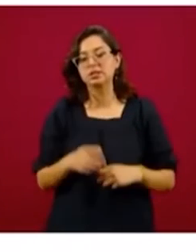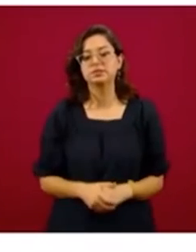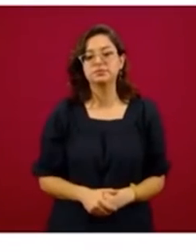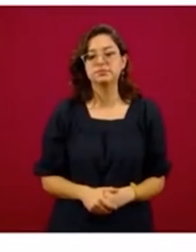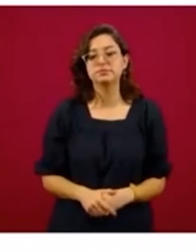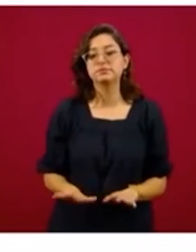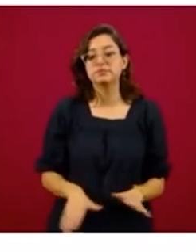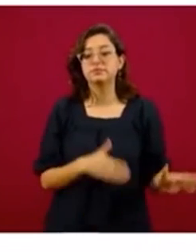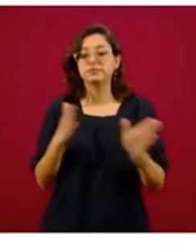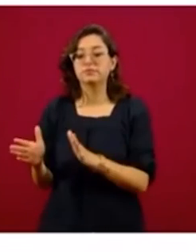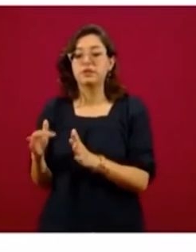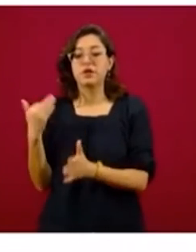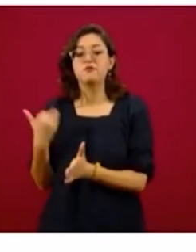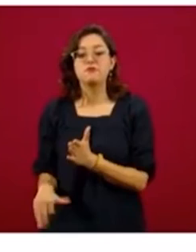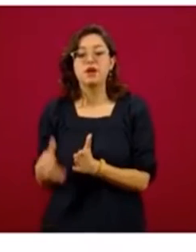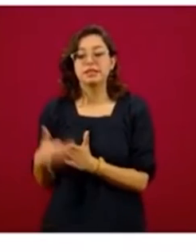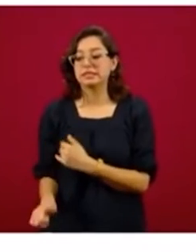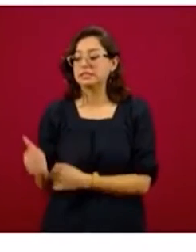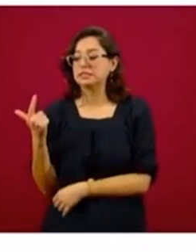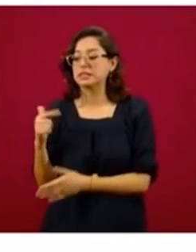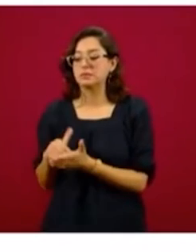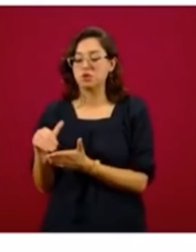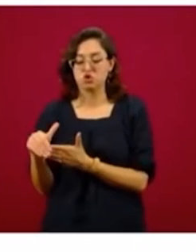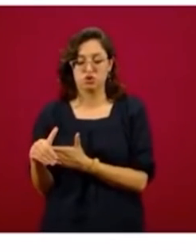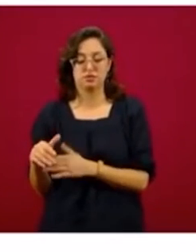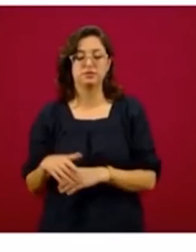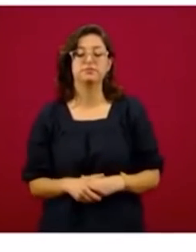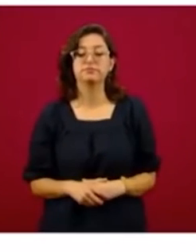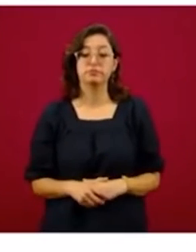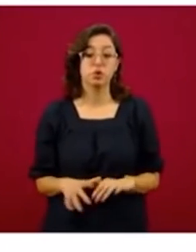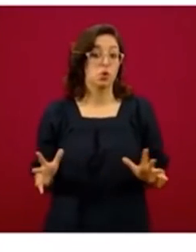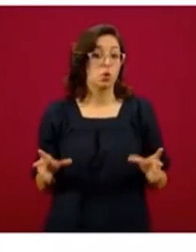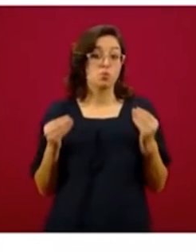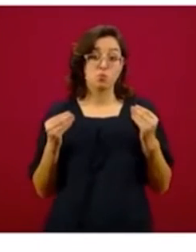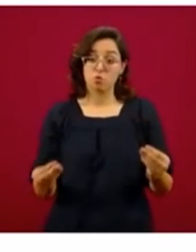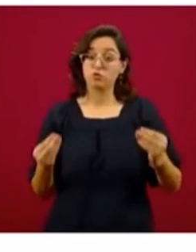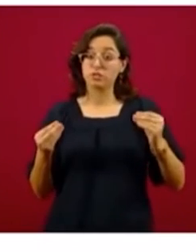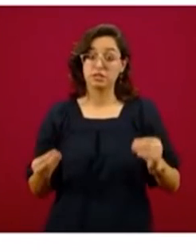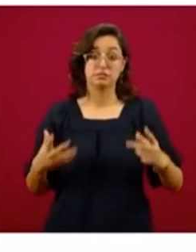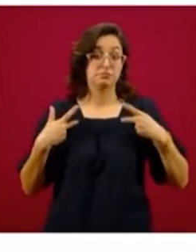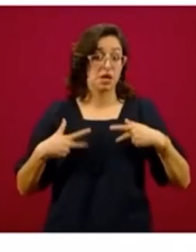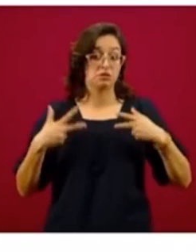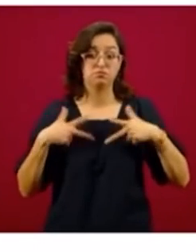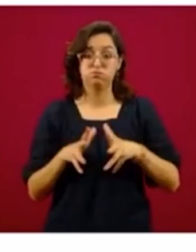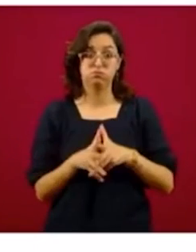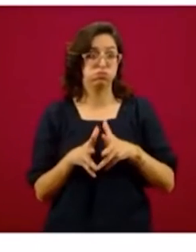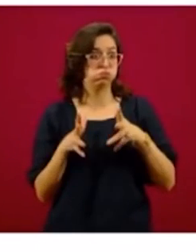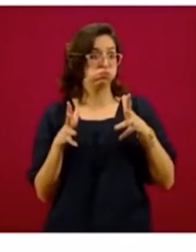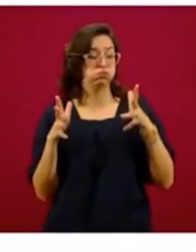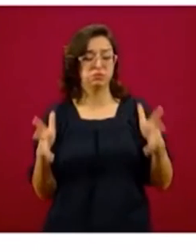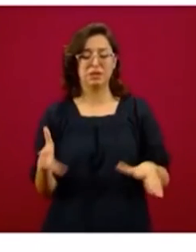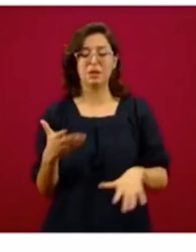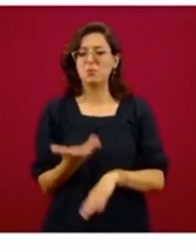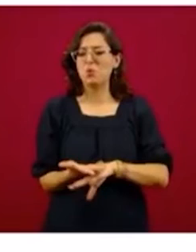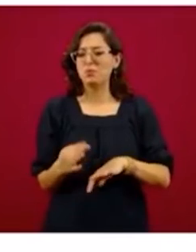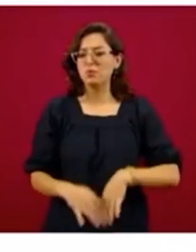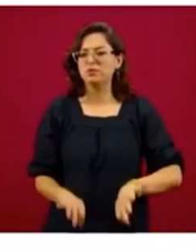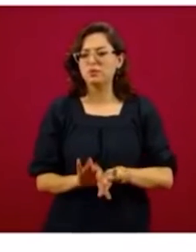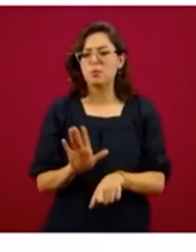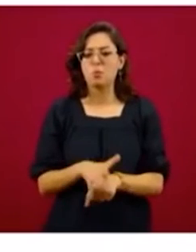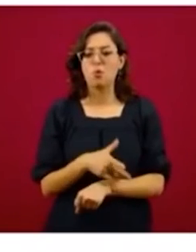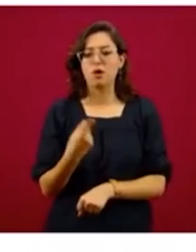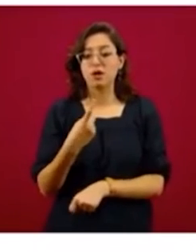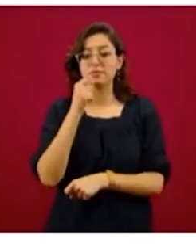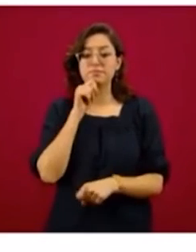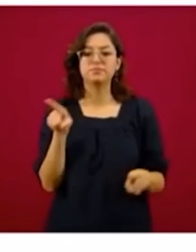pendientes cerca de siete millones de personas. O sea, es un universo muy grande. ¿Y por qué es importante esto? Si lo vemos también en el